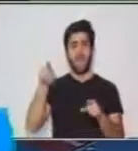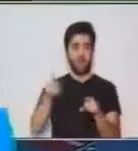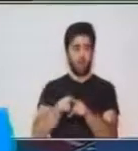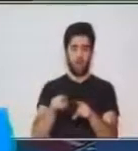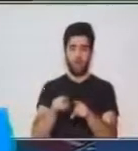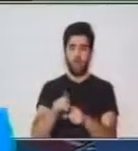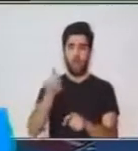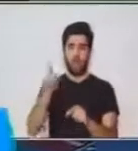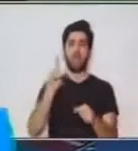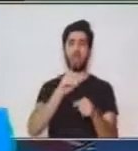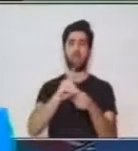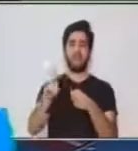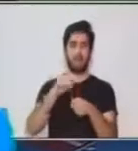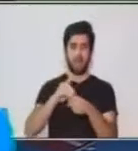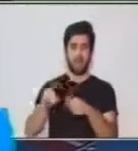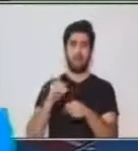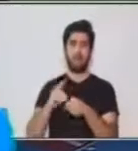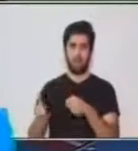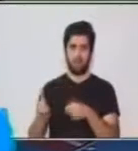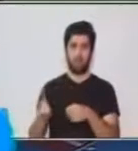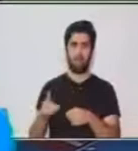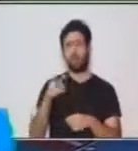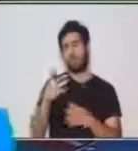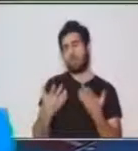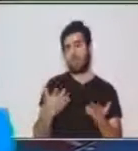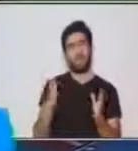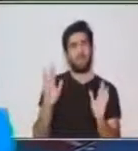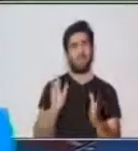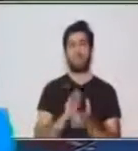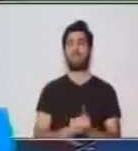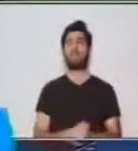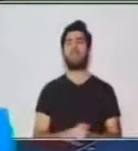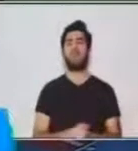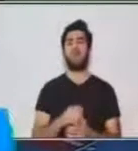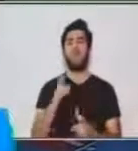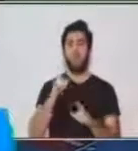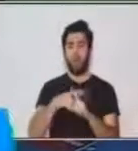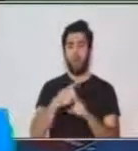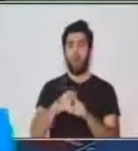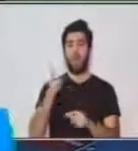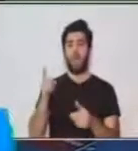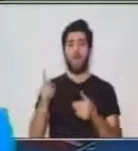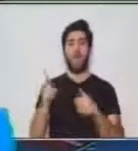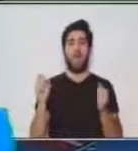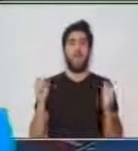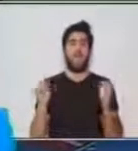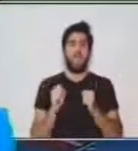departamento en la época donde hay frío?